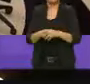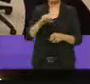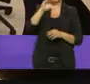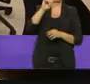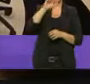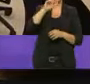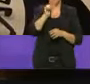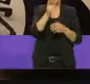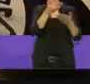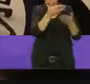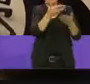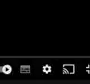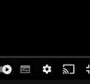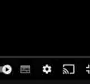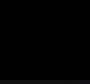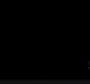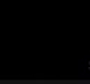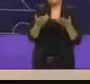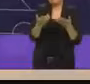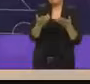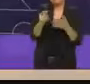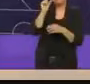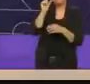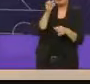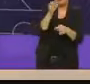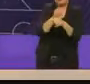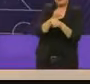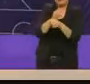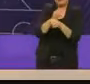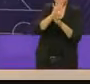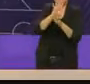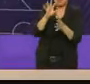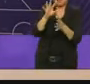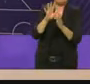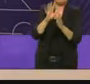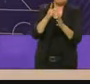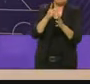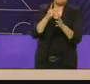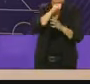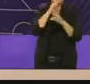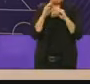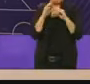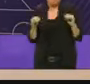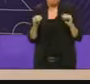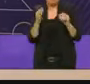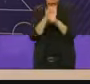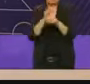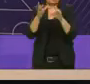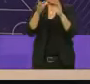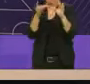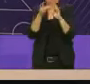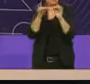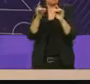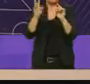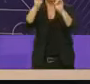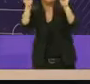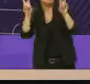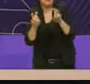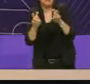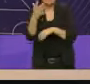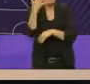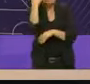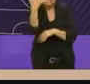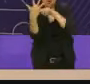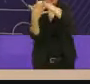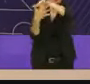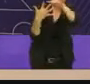tiene cinco segundos en esta bolsa de tiempo. Ya, reservarme y voy a hablar, escuchen bien, de las cinco